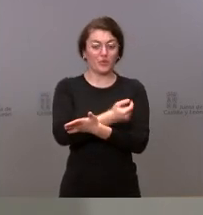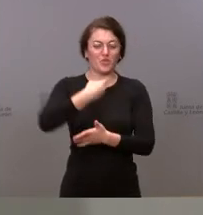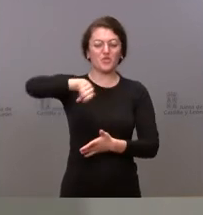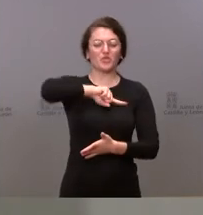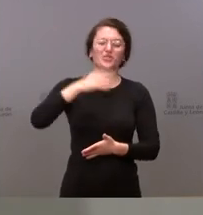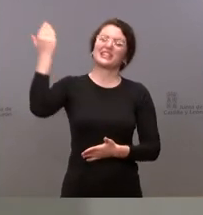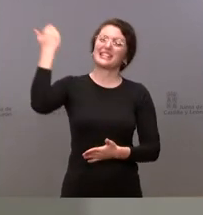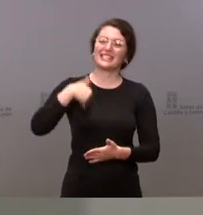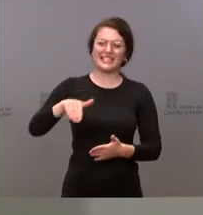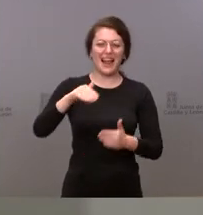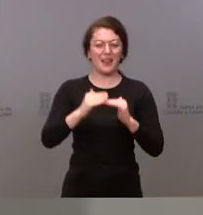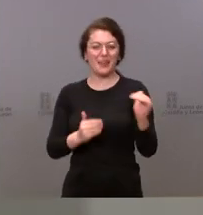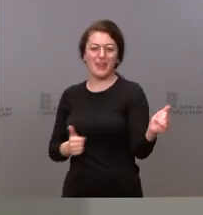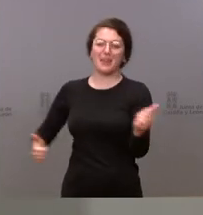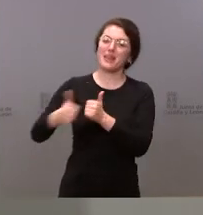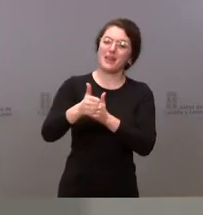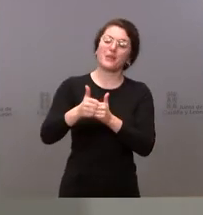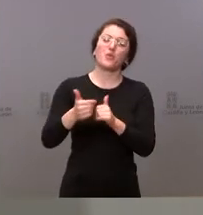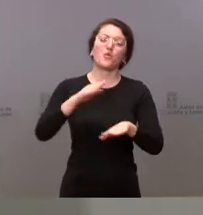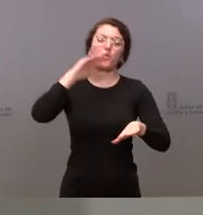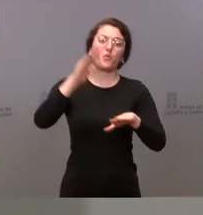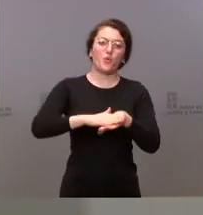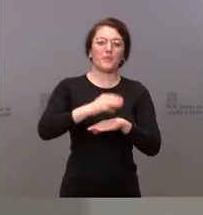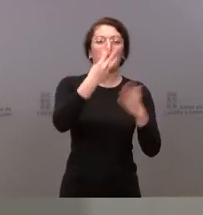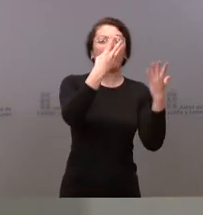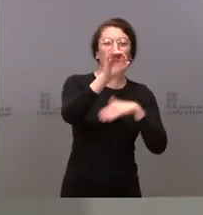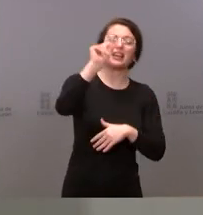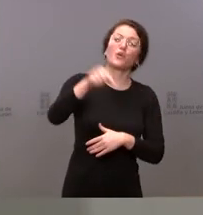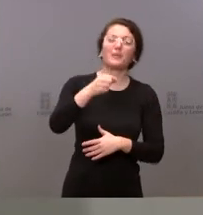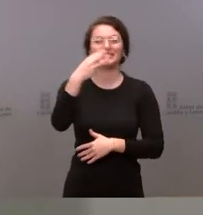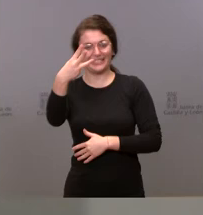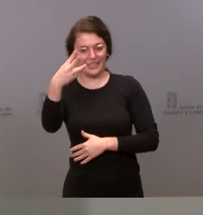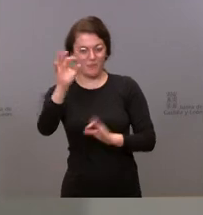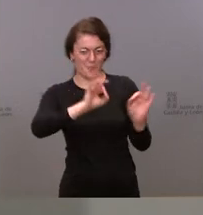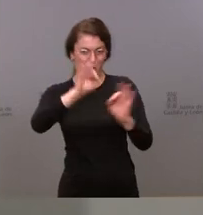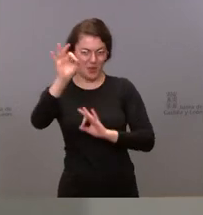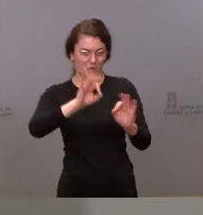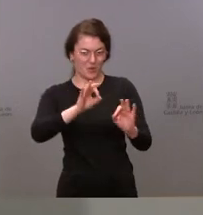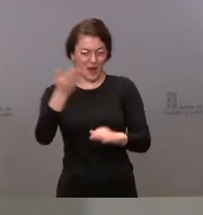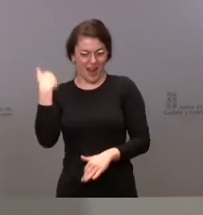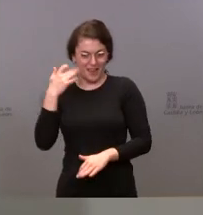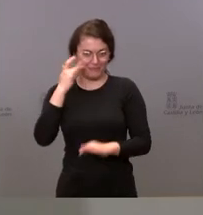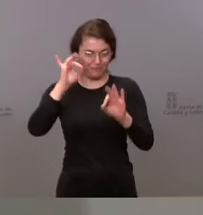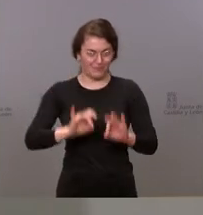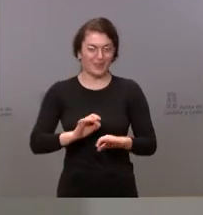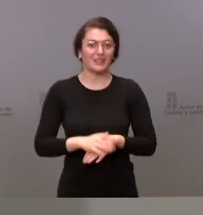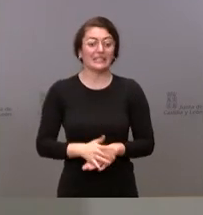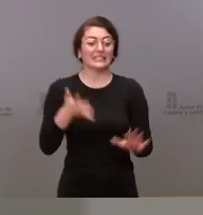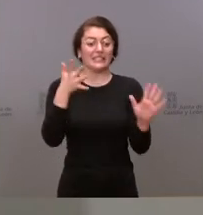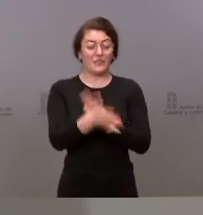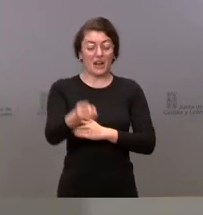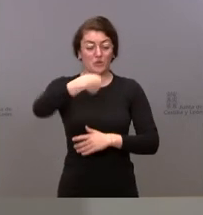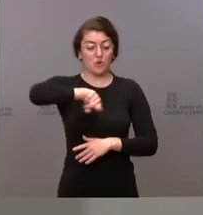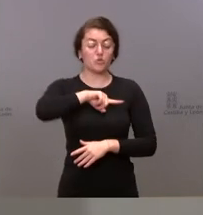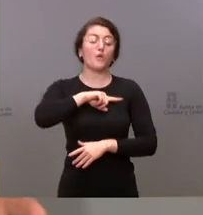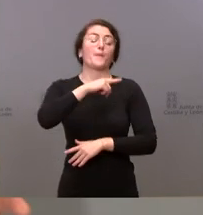nosotros lo hemos superado el 80,3% a fecha 22 de diciembre por tanto estamos vacunando en esta tercera